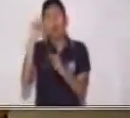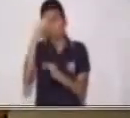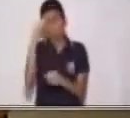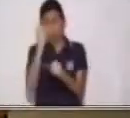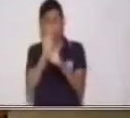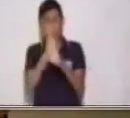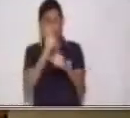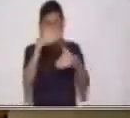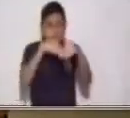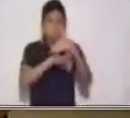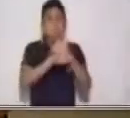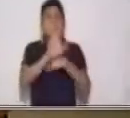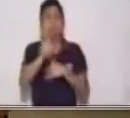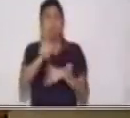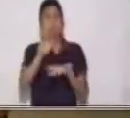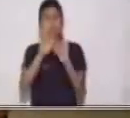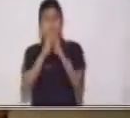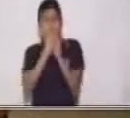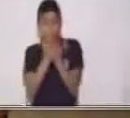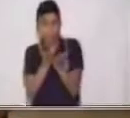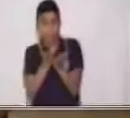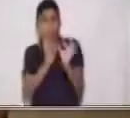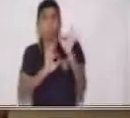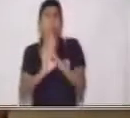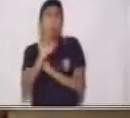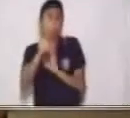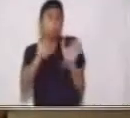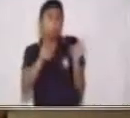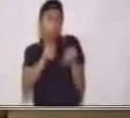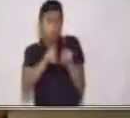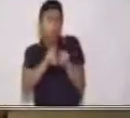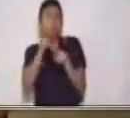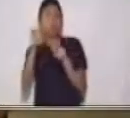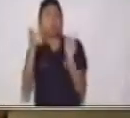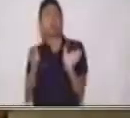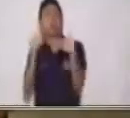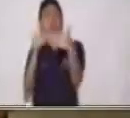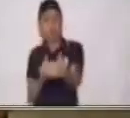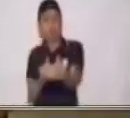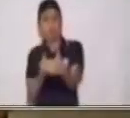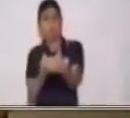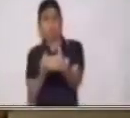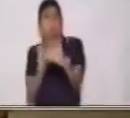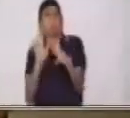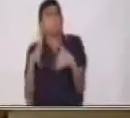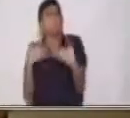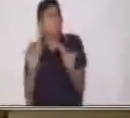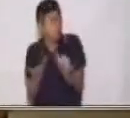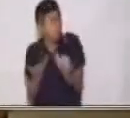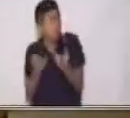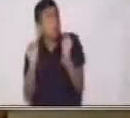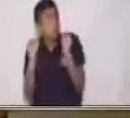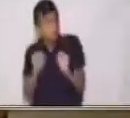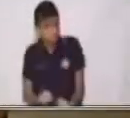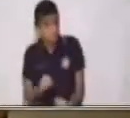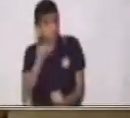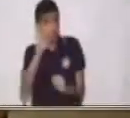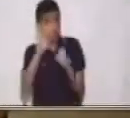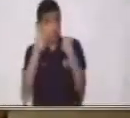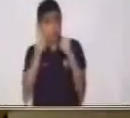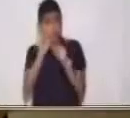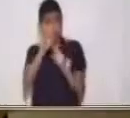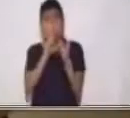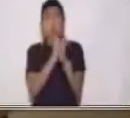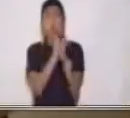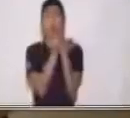portafolio de Aprendo en Casa. O en tu cajita de Aprendo en Casa. ¿Por qué podemos hacer? Podemos hacer en nuestro cuaderno,